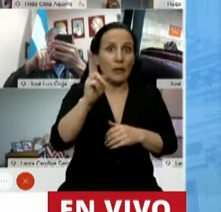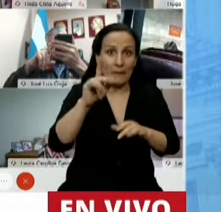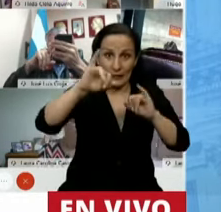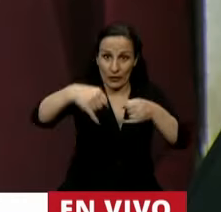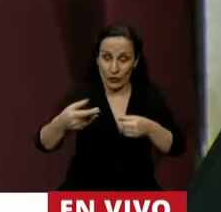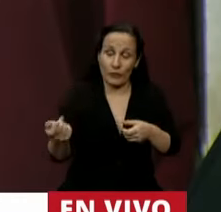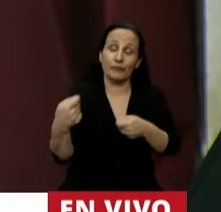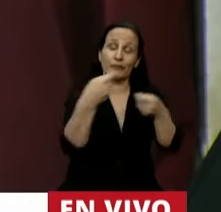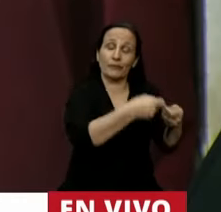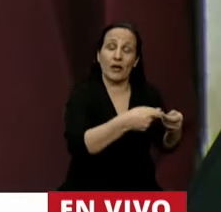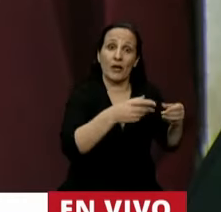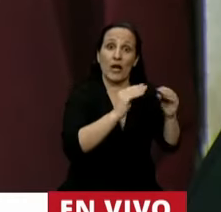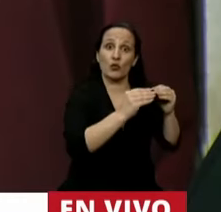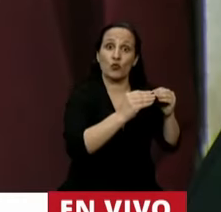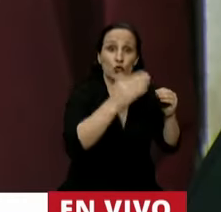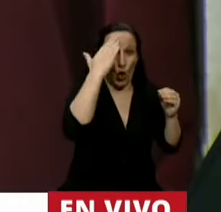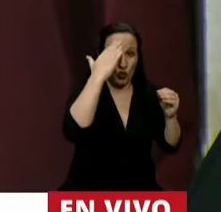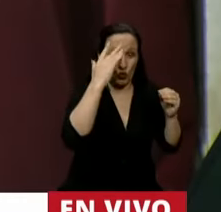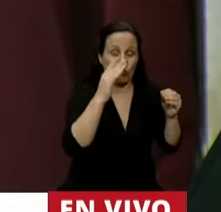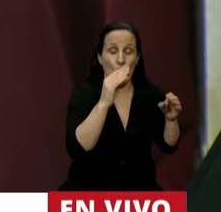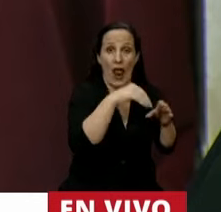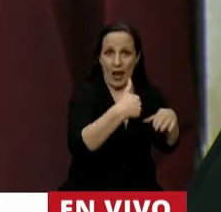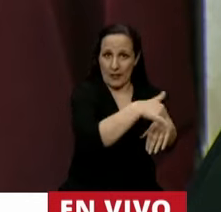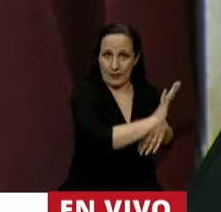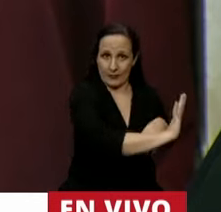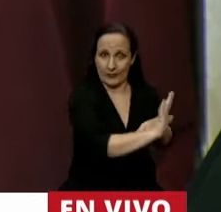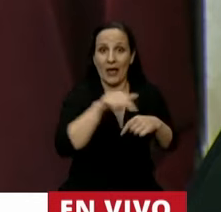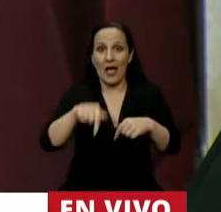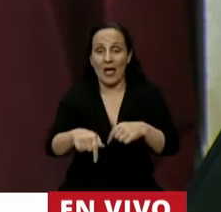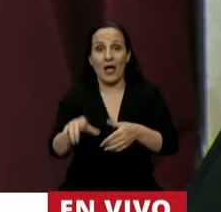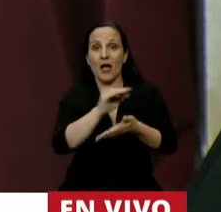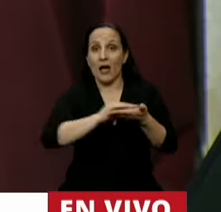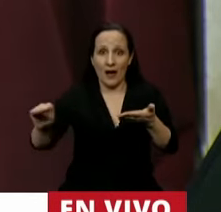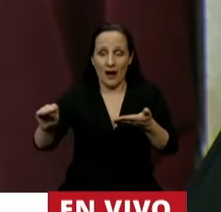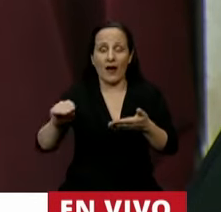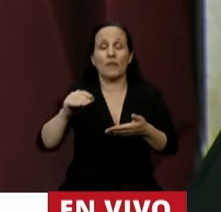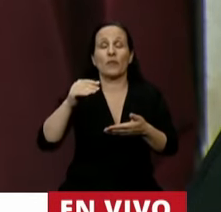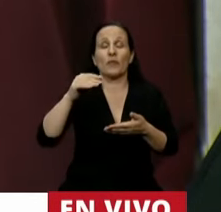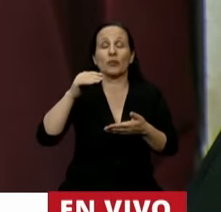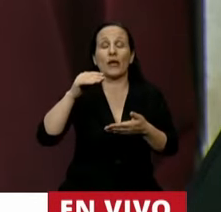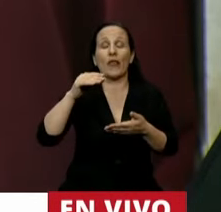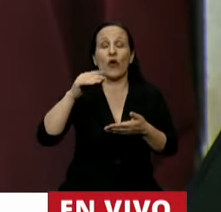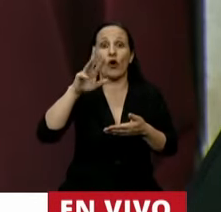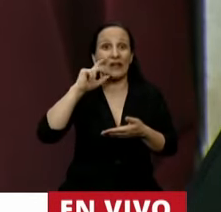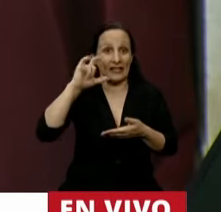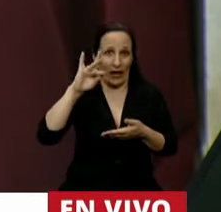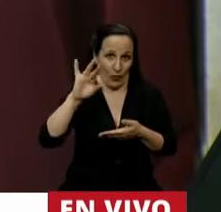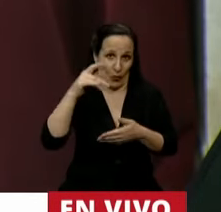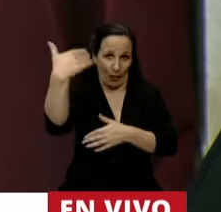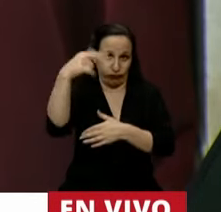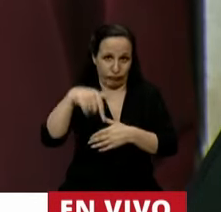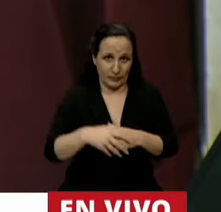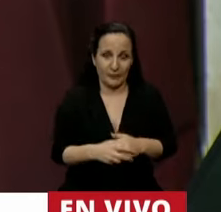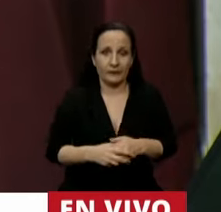girada a la Comisión de Asuntos Constitucionales. En uso de la palabra, el Diputado Ricardo Brullaile. Gracias,